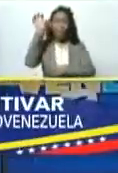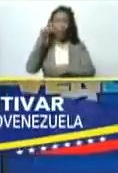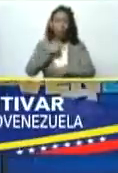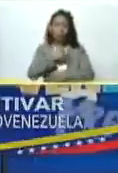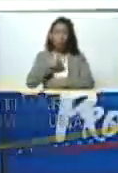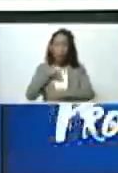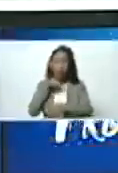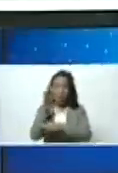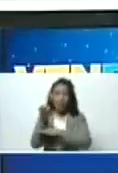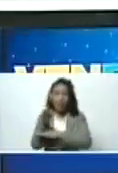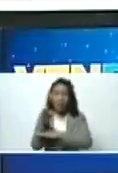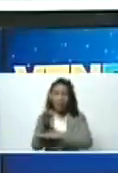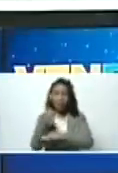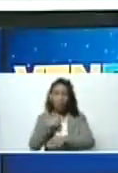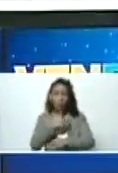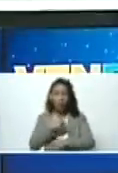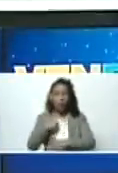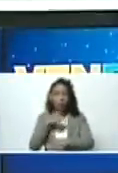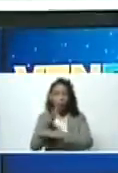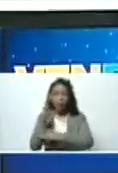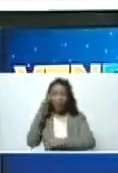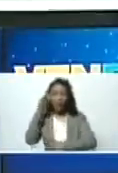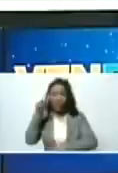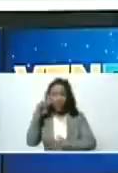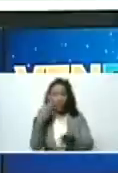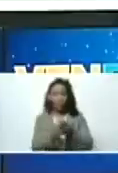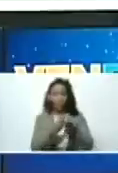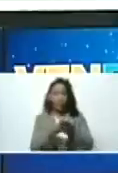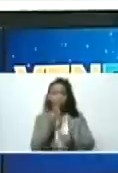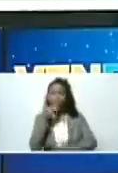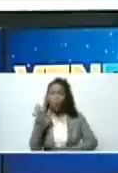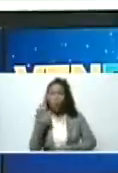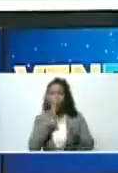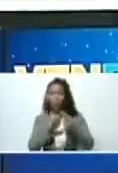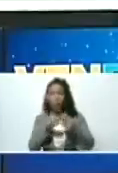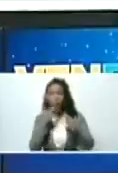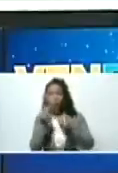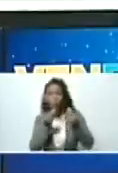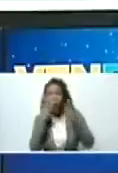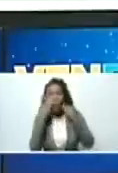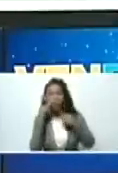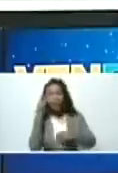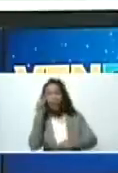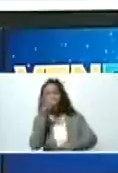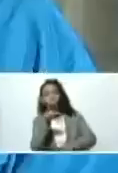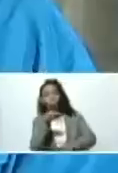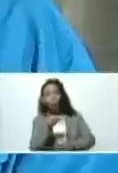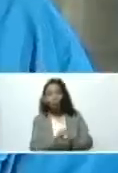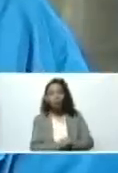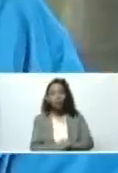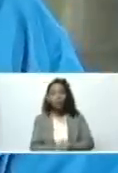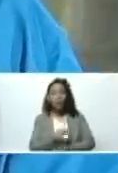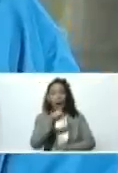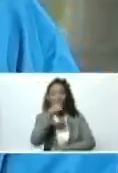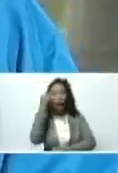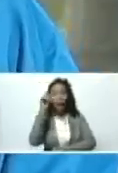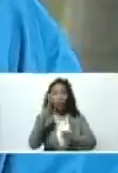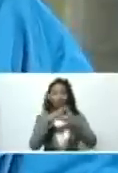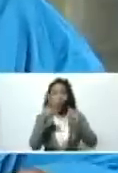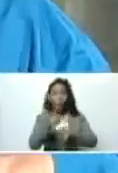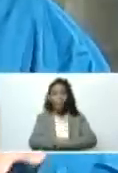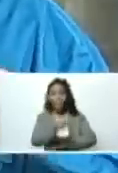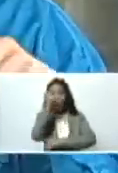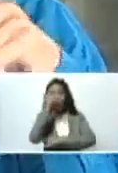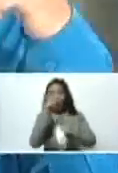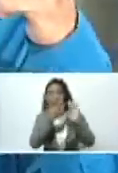allá quiero ir para allá quiero ir pronto para allá a conocer esa experiencia bien hermoso y allí están todos los pescadores de la comunidad